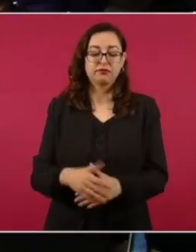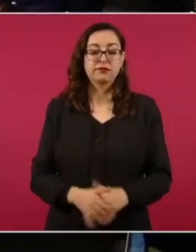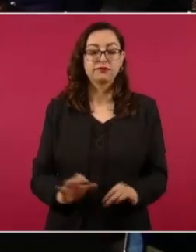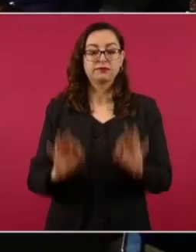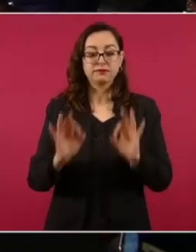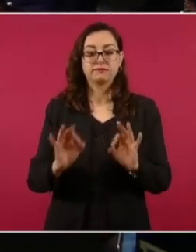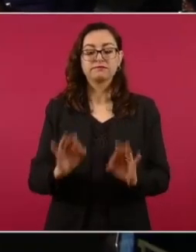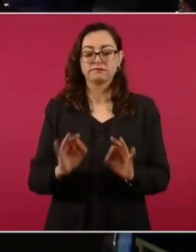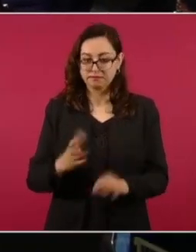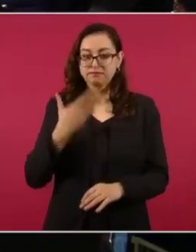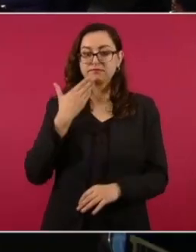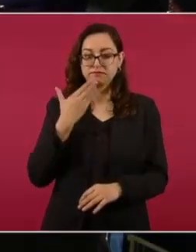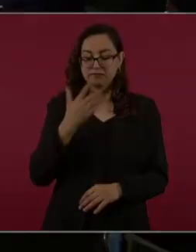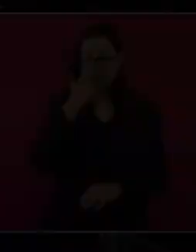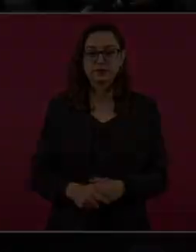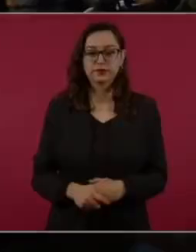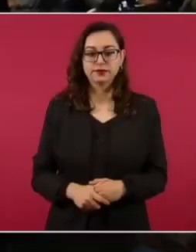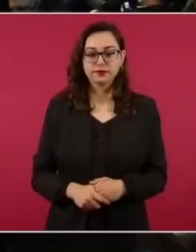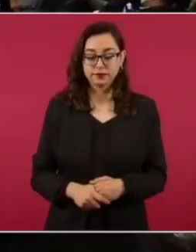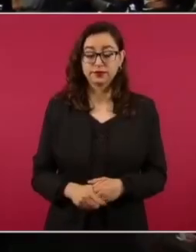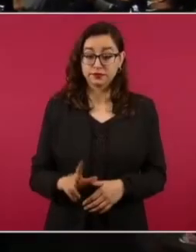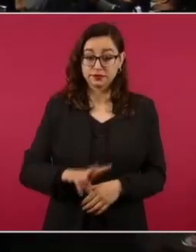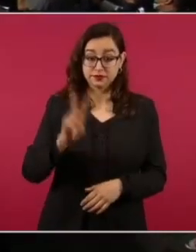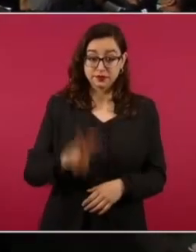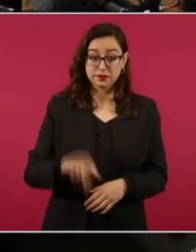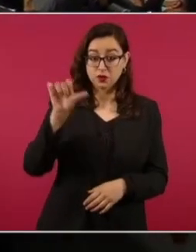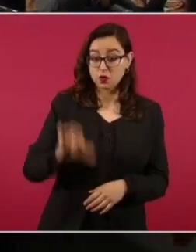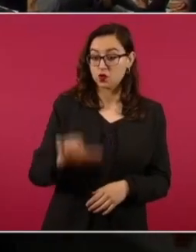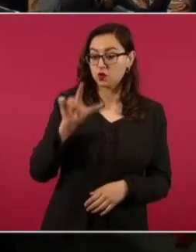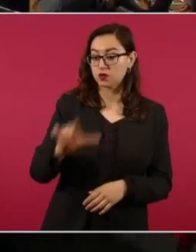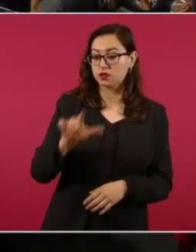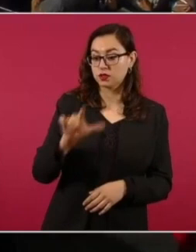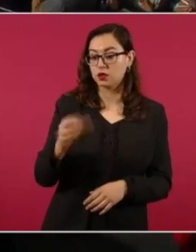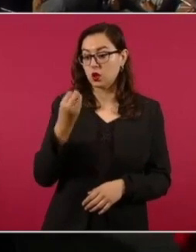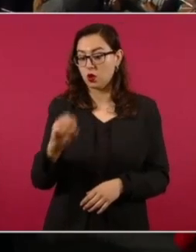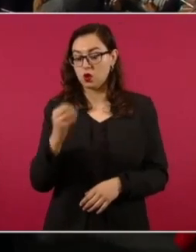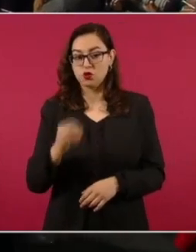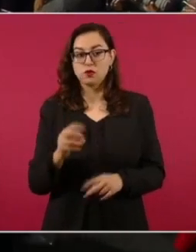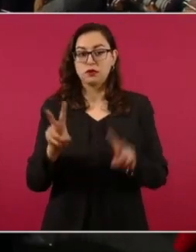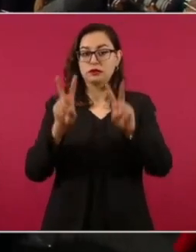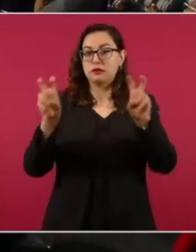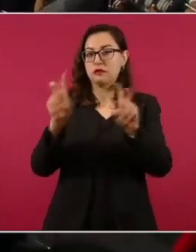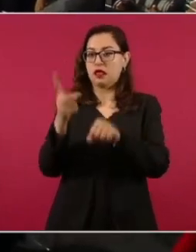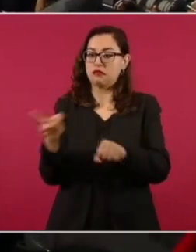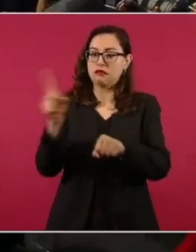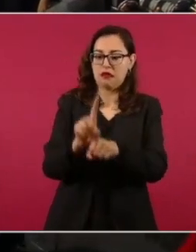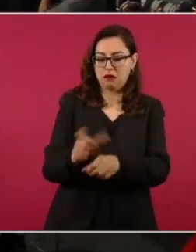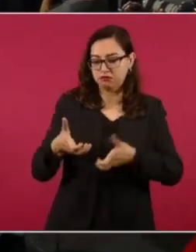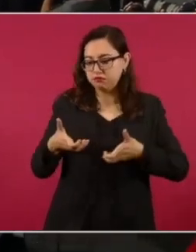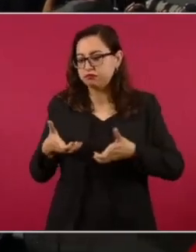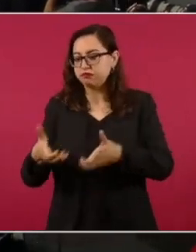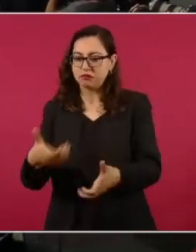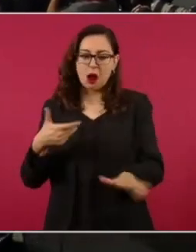en ese plan y en otros. Hoy es día 17 de octubre, hoy es Día del Caminero y queremos celebrarlo, presidente,